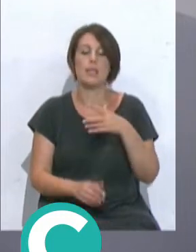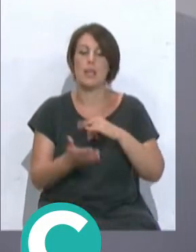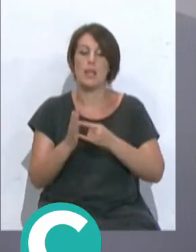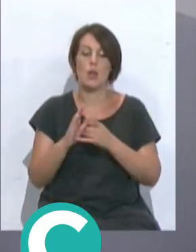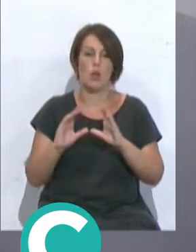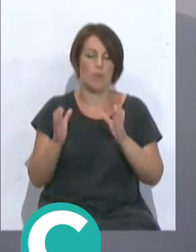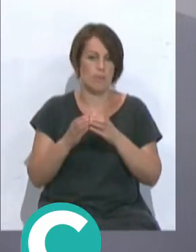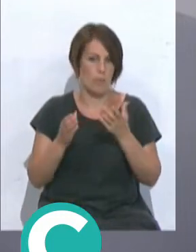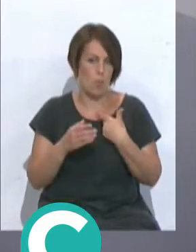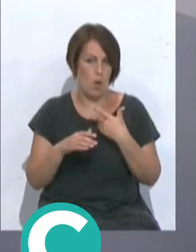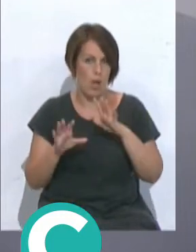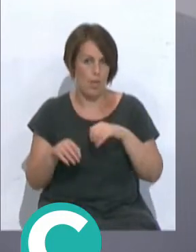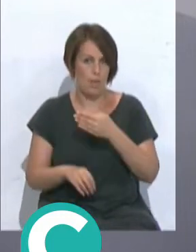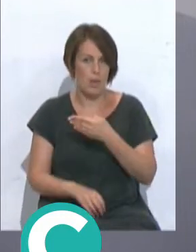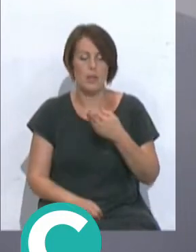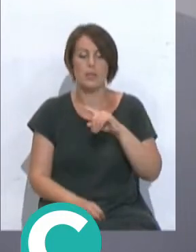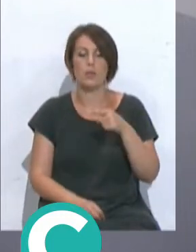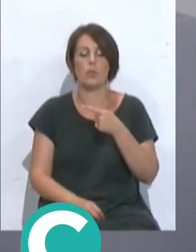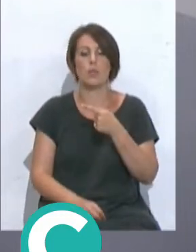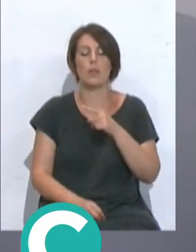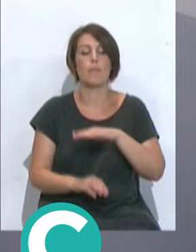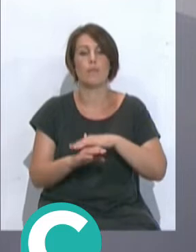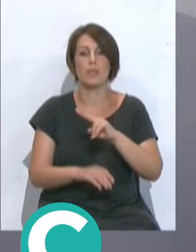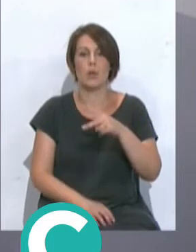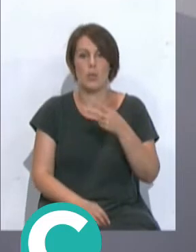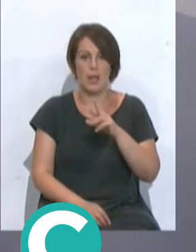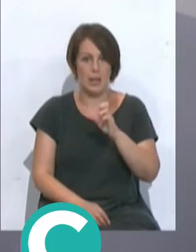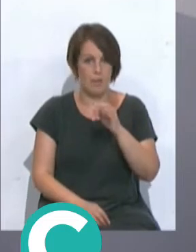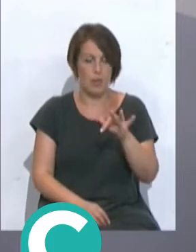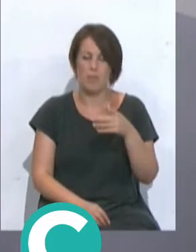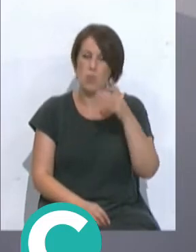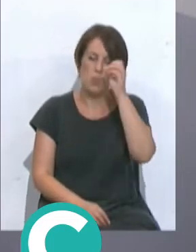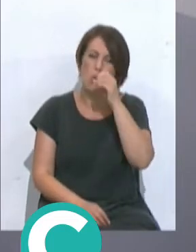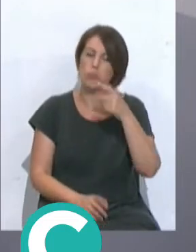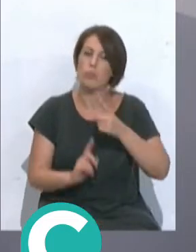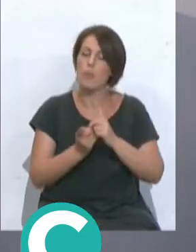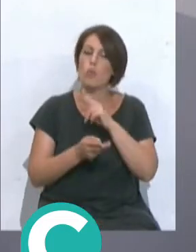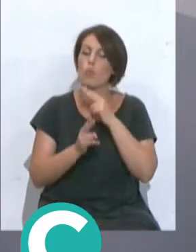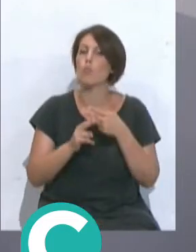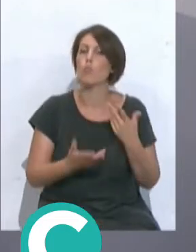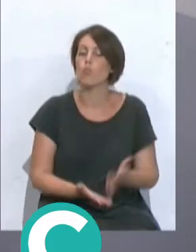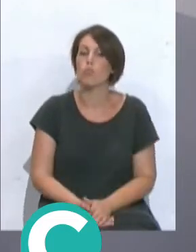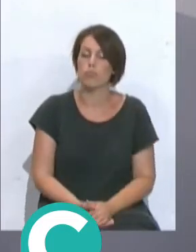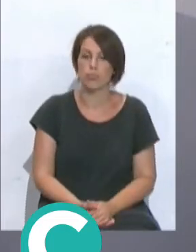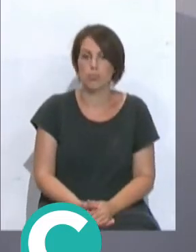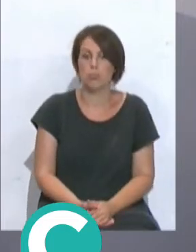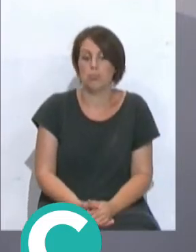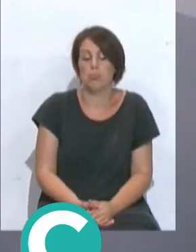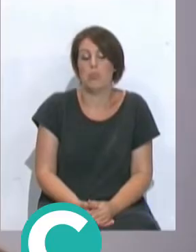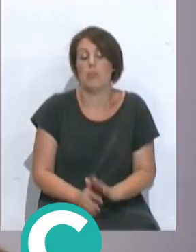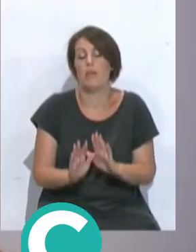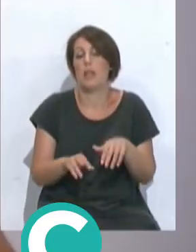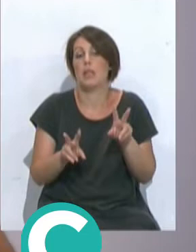dirigiendo al equipo en la segunda ref. ¿Qué te parece este cambio de denominación, Jesús? Bueno, al final supongo que